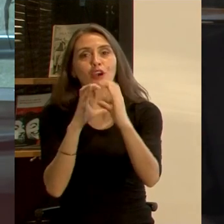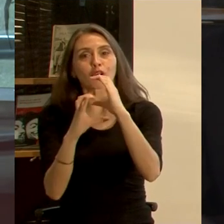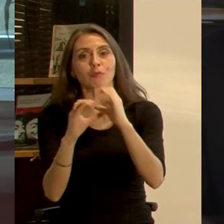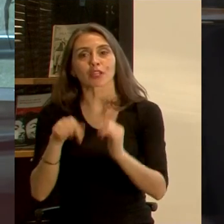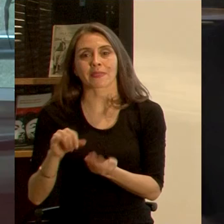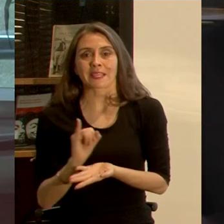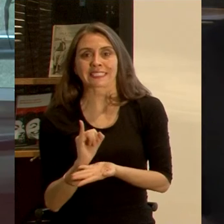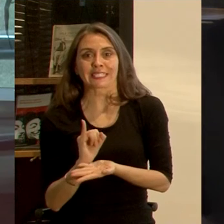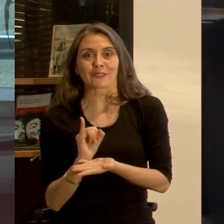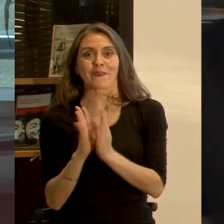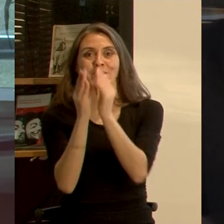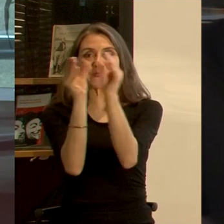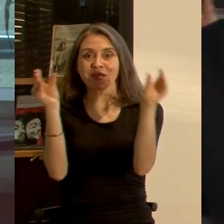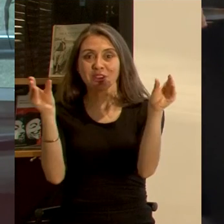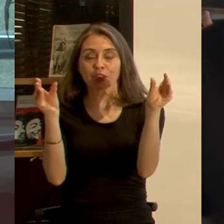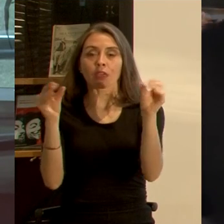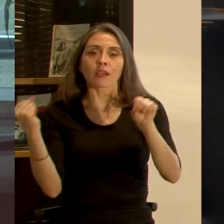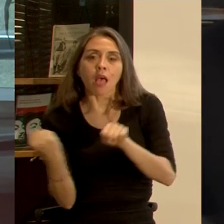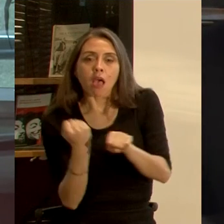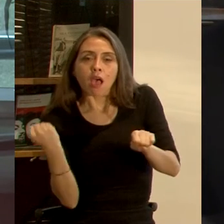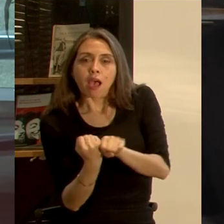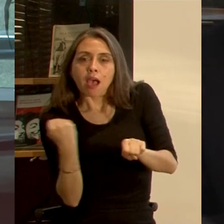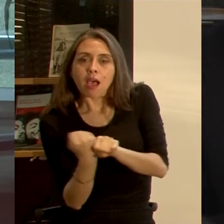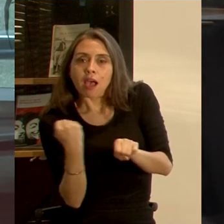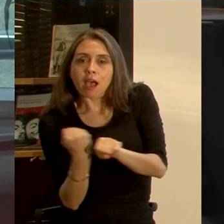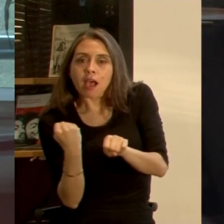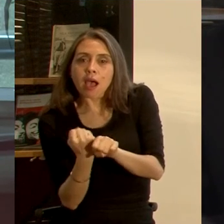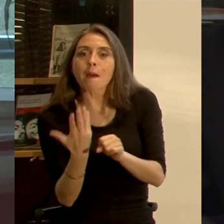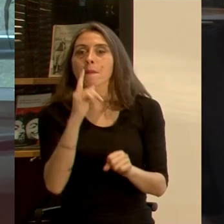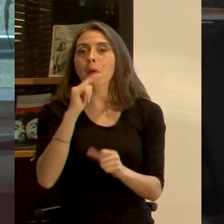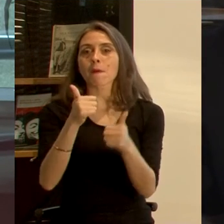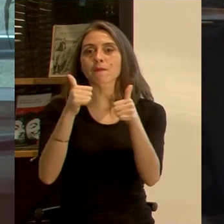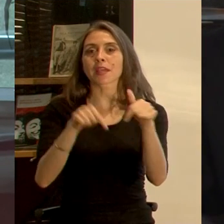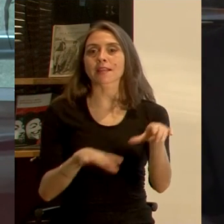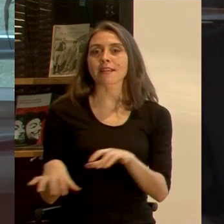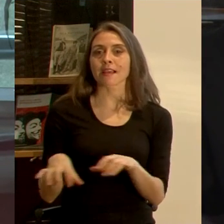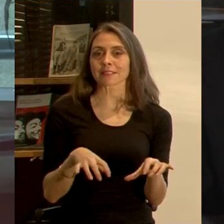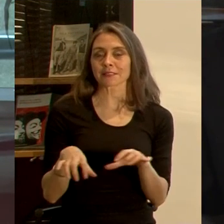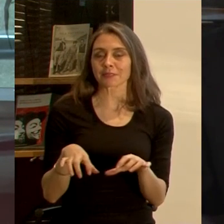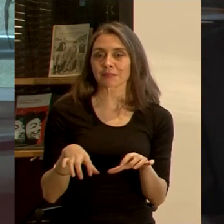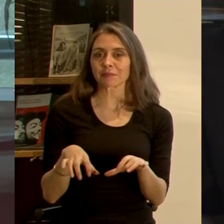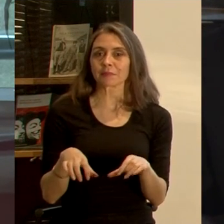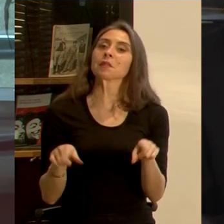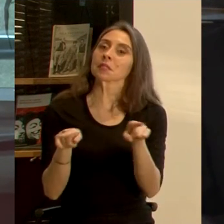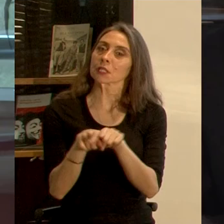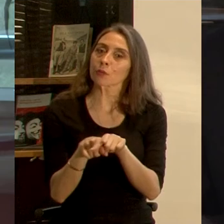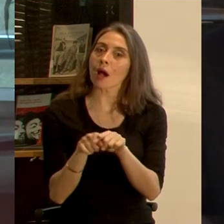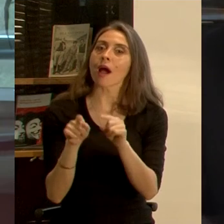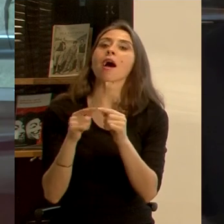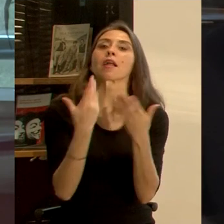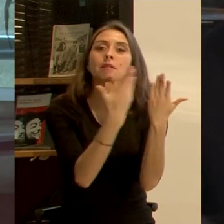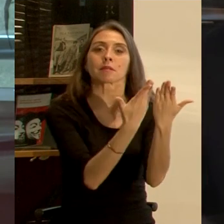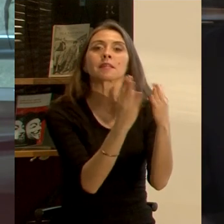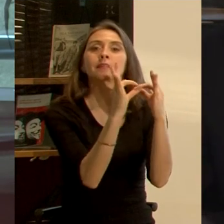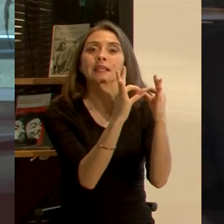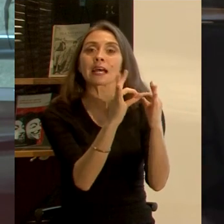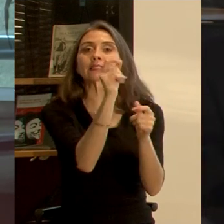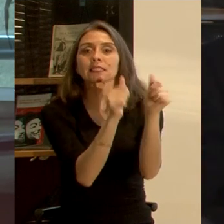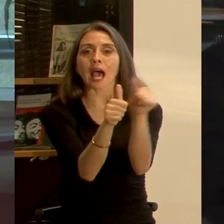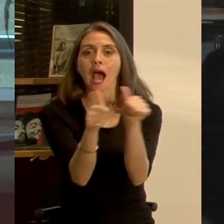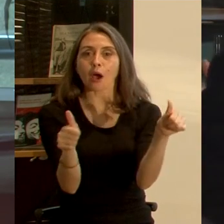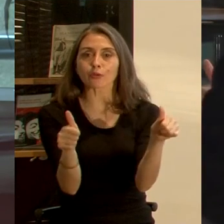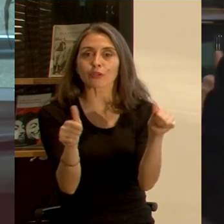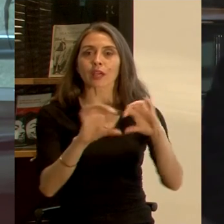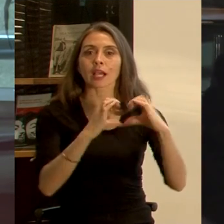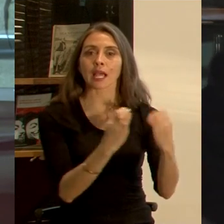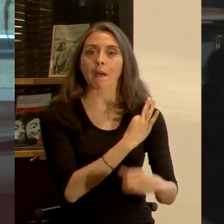institución que han trabajado con gran dedicación por el éxito de esta actividad. Igualmente a nuestras autoridades de la